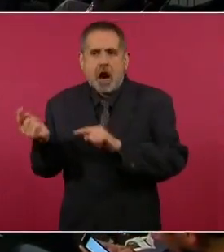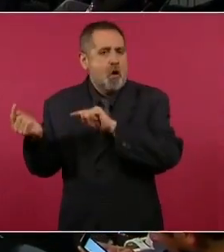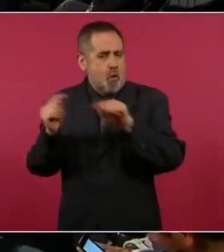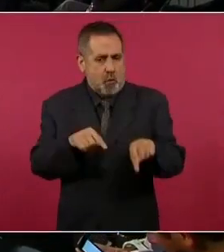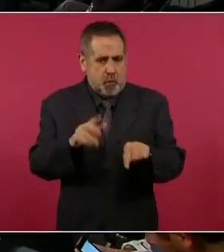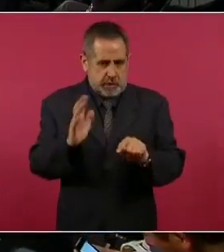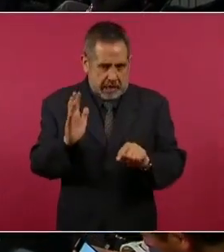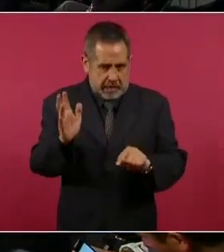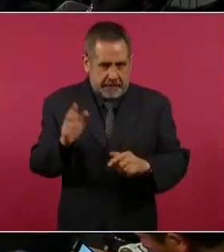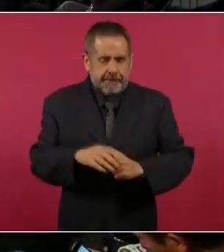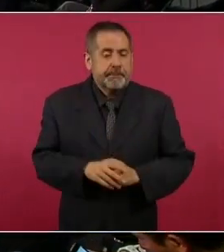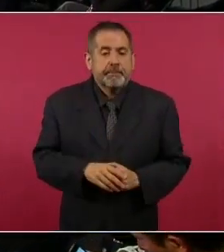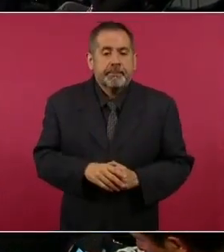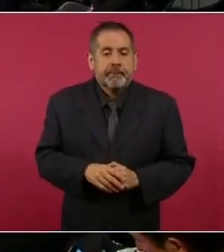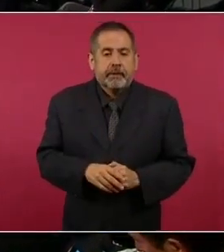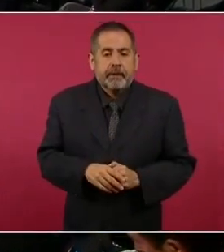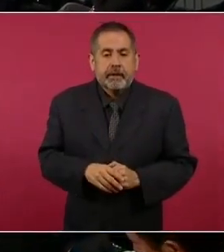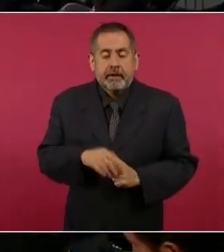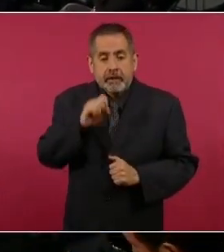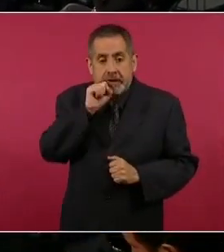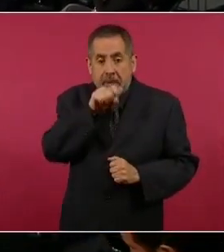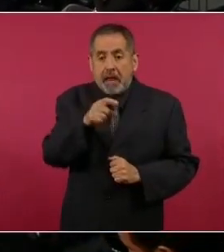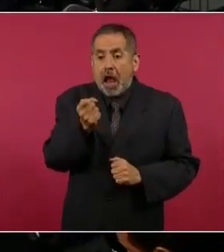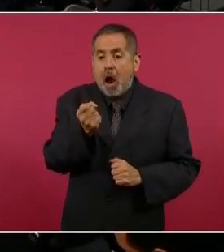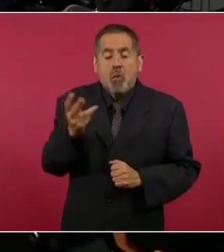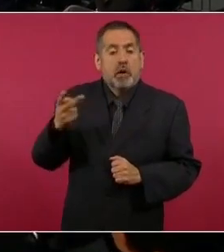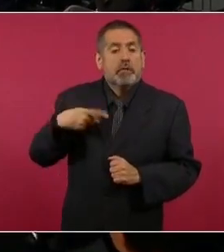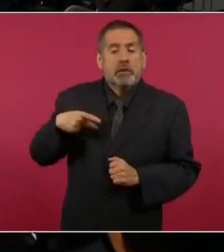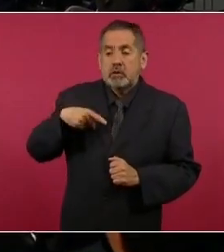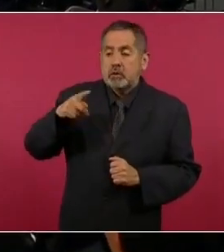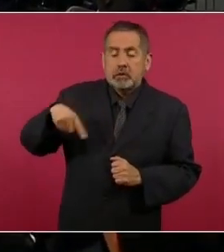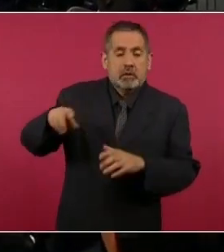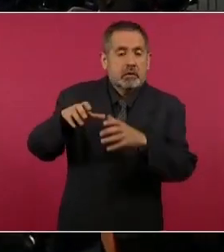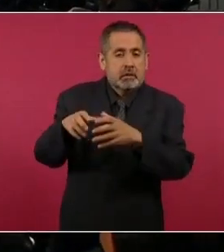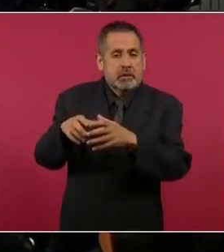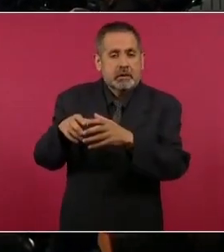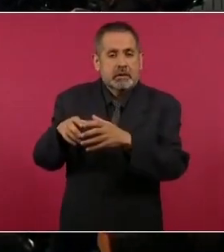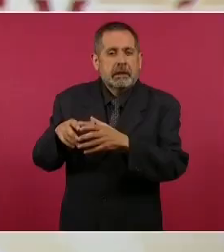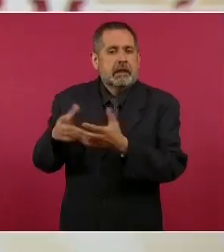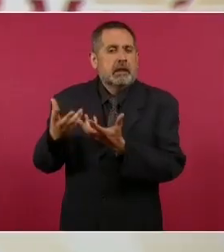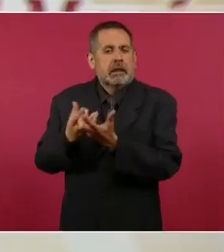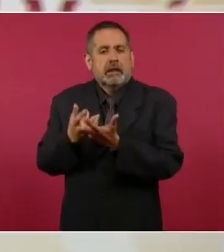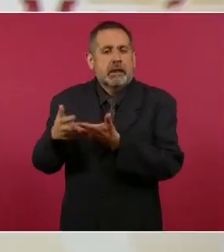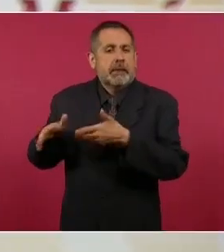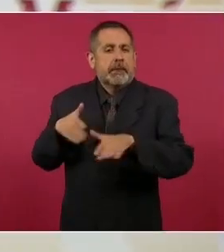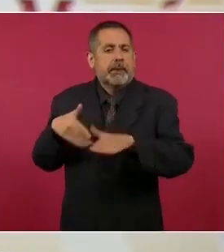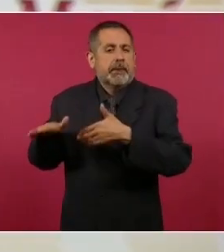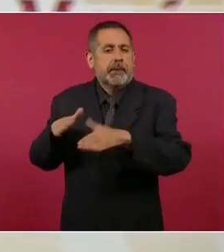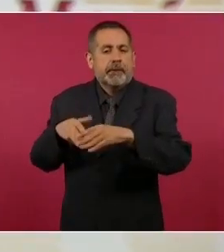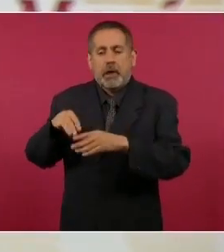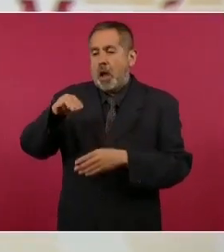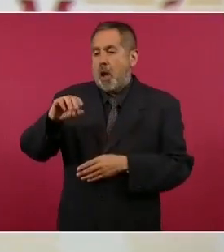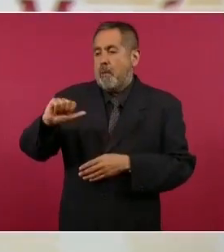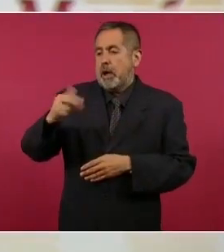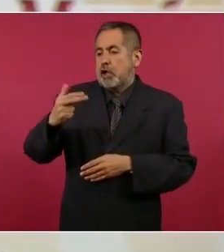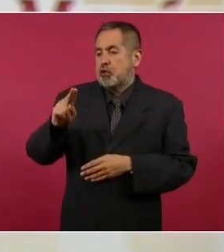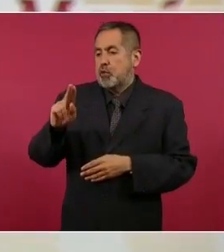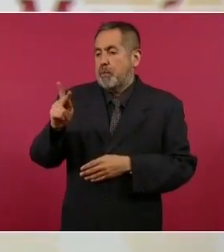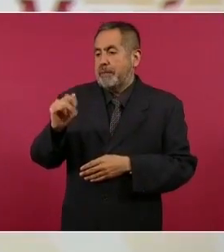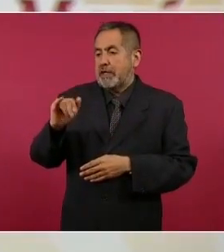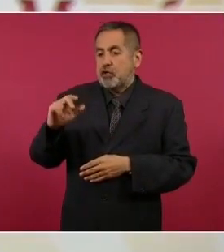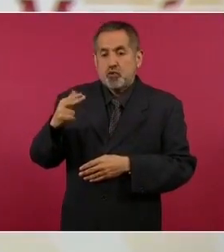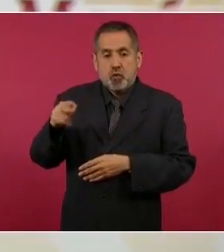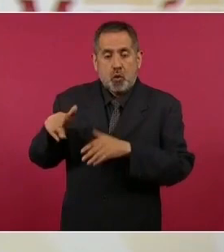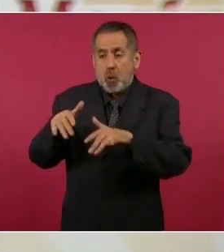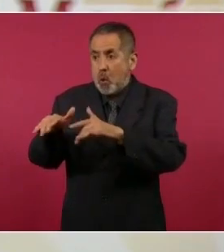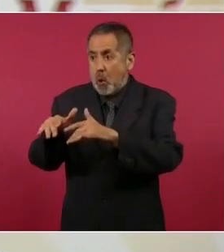Tenemos también unas personas que estaban en una caminata en Machu Picchu, que